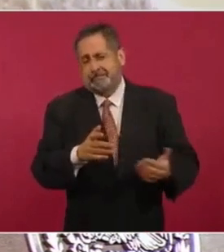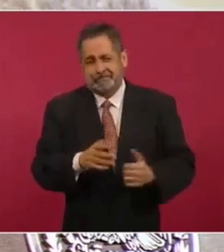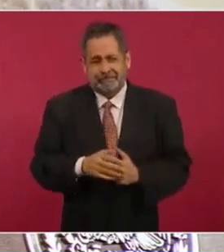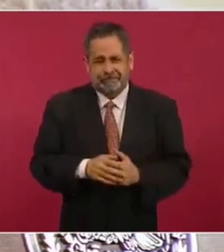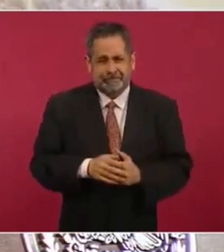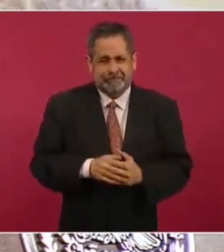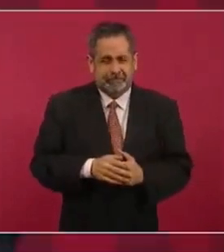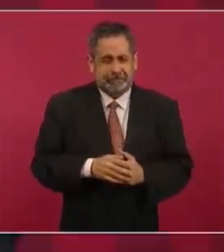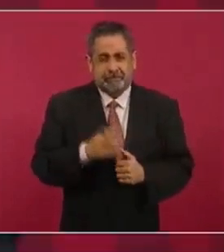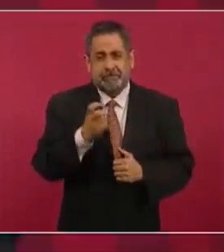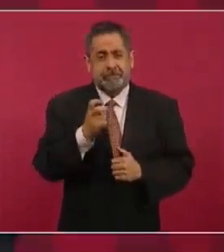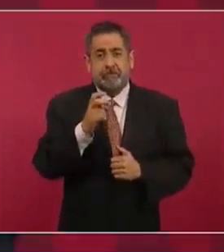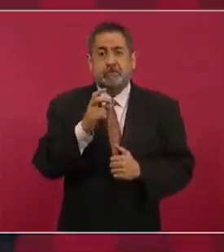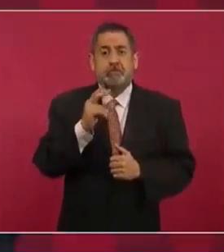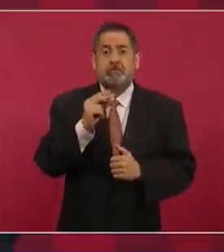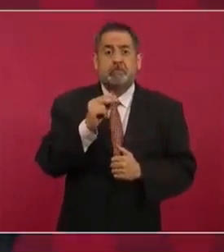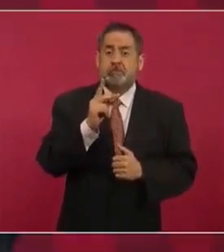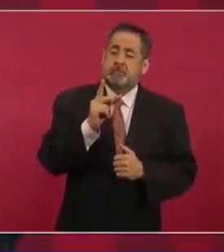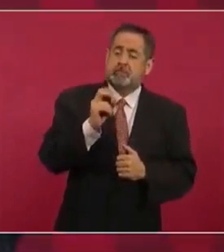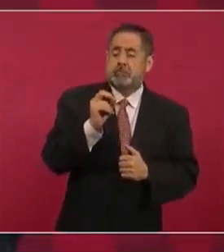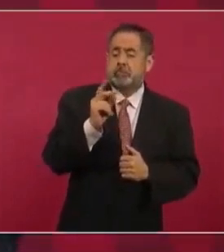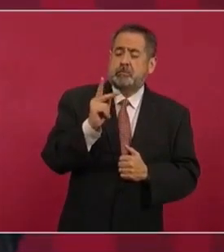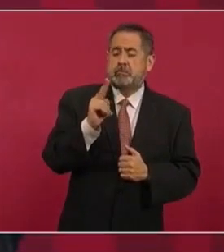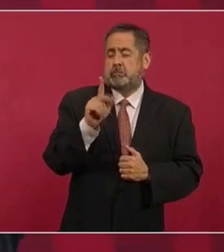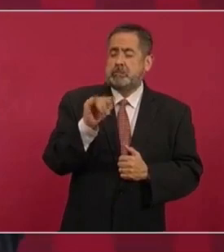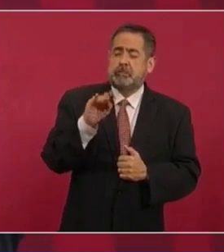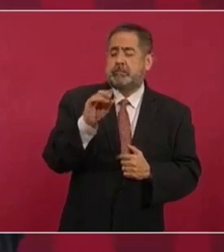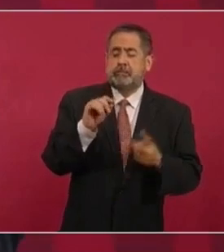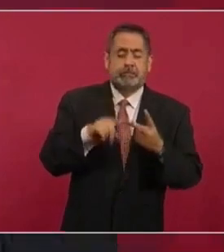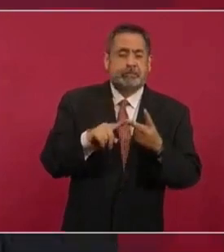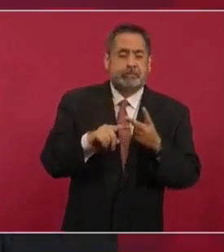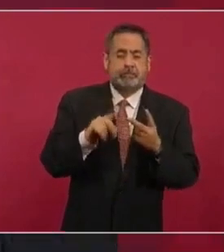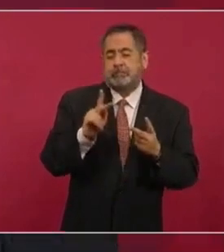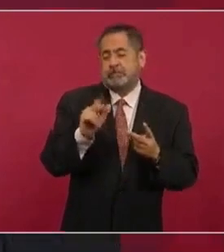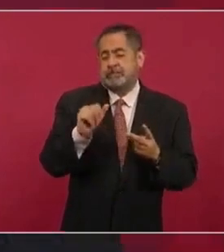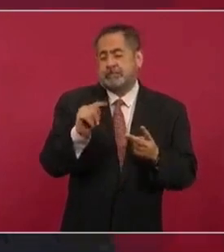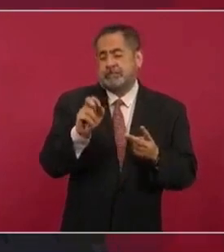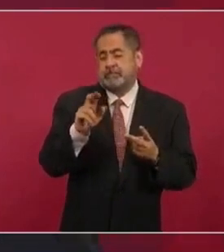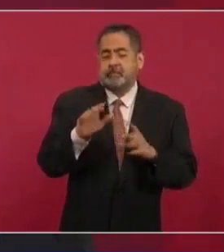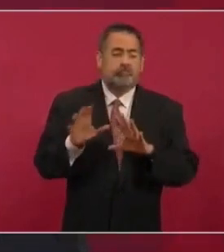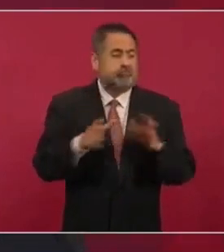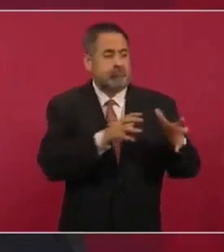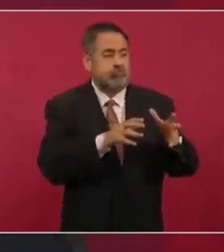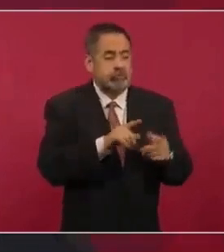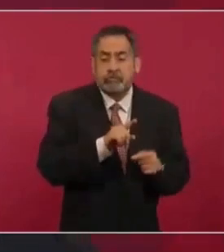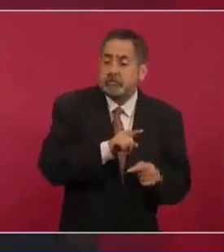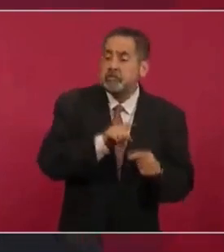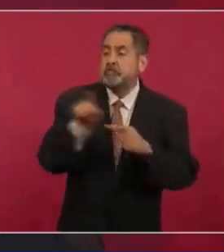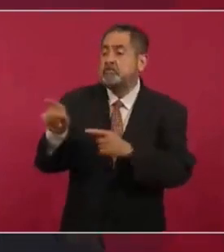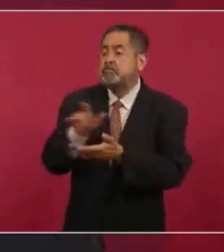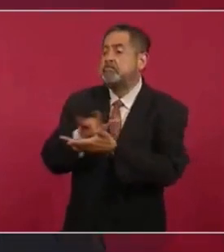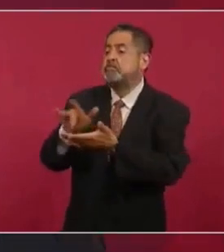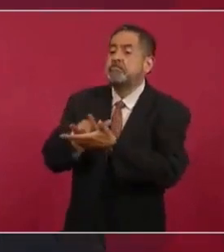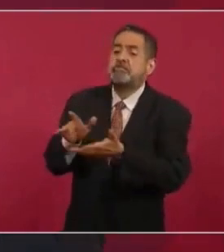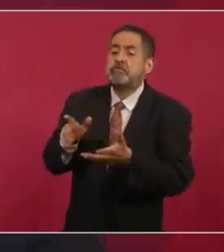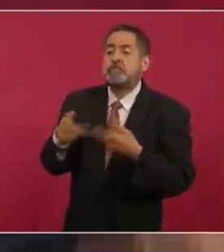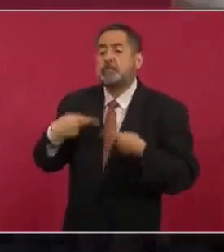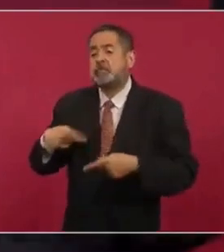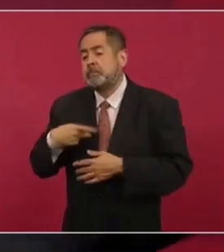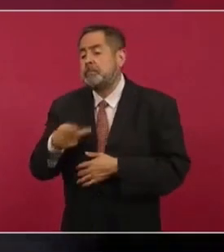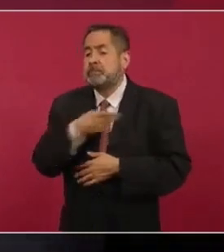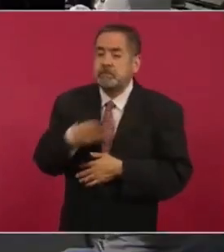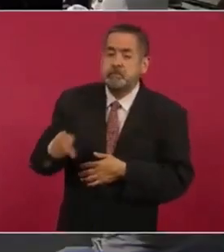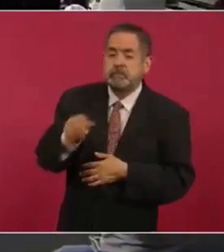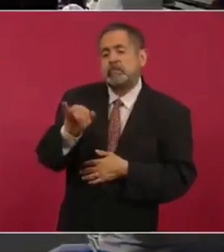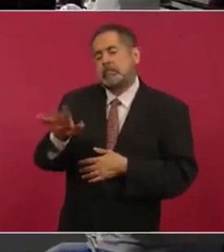eso no es populismo, eso no es paternalismo, lo que va a los pobres sí, lo que